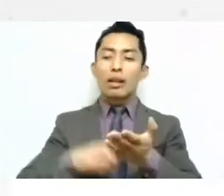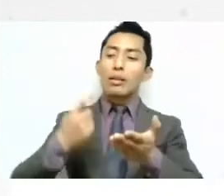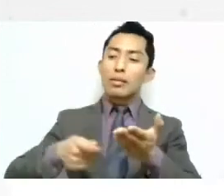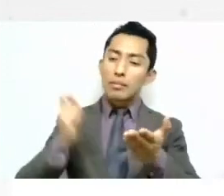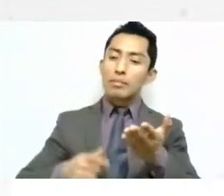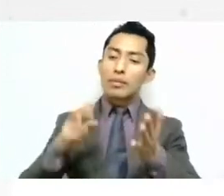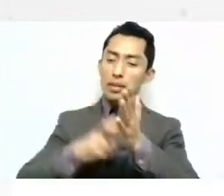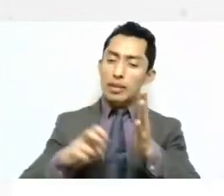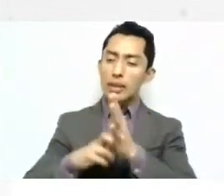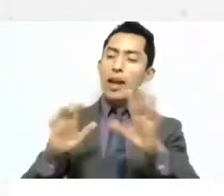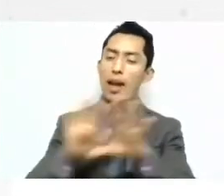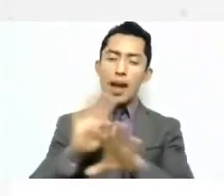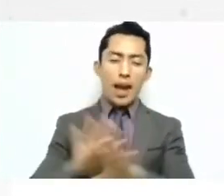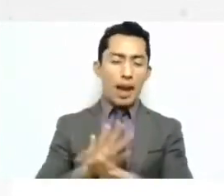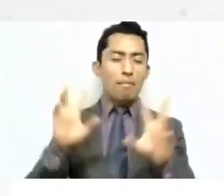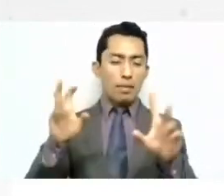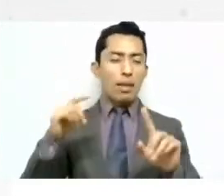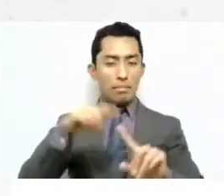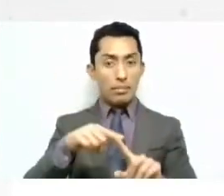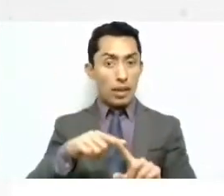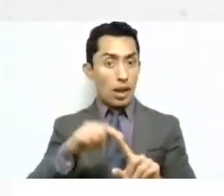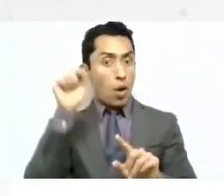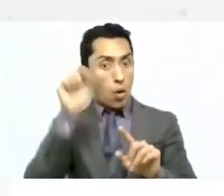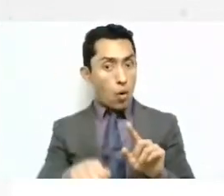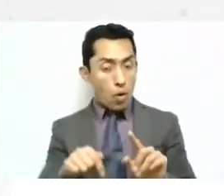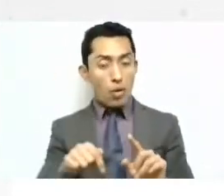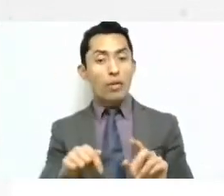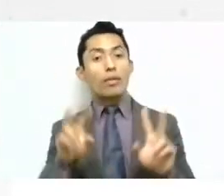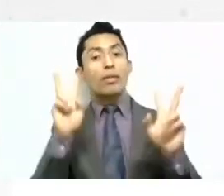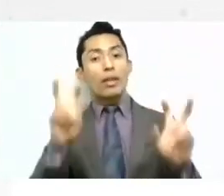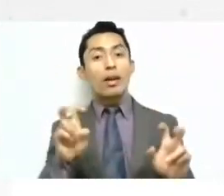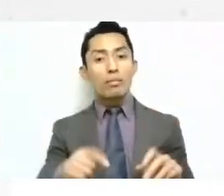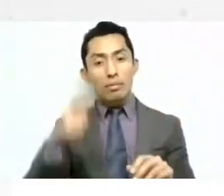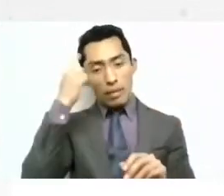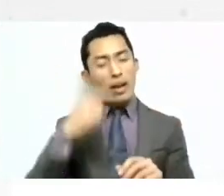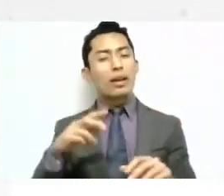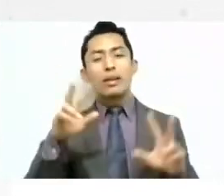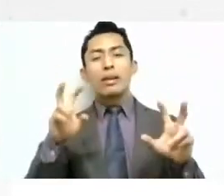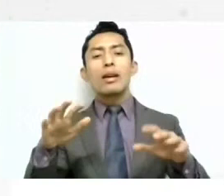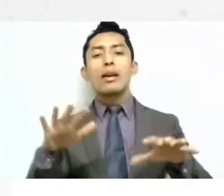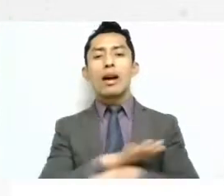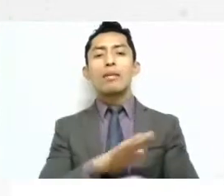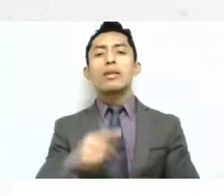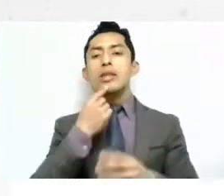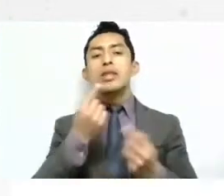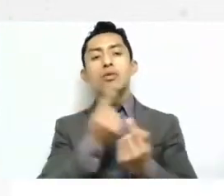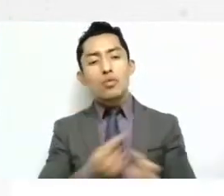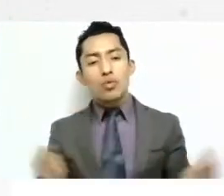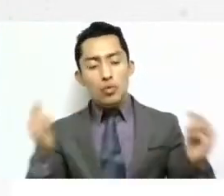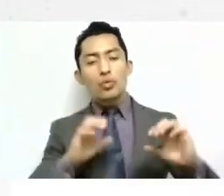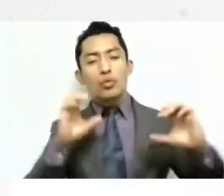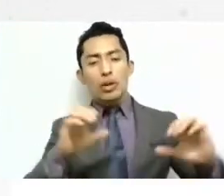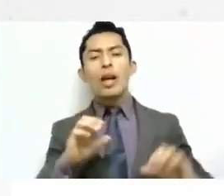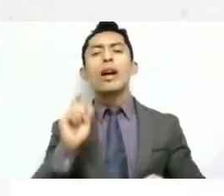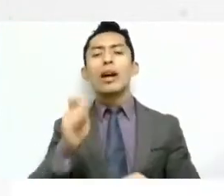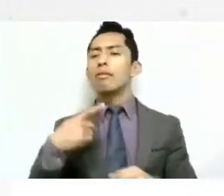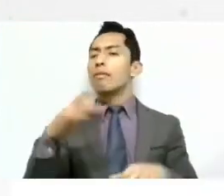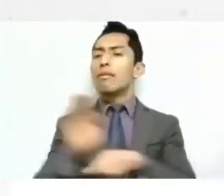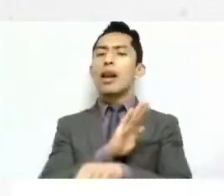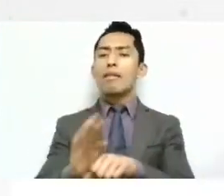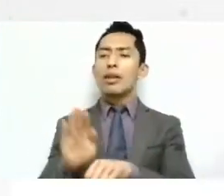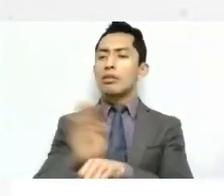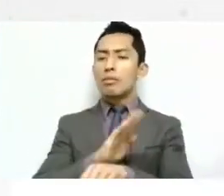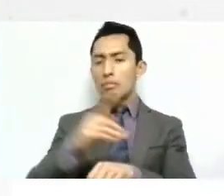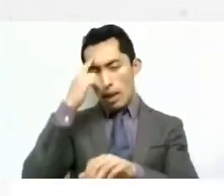temas muy específicos. En este caso específico, para reconstruir el tema de guarderías como prestación de seguridad social. En un